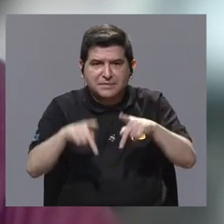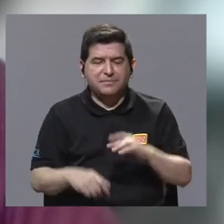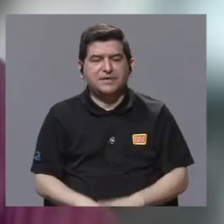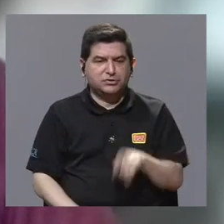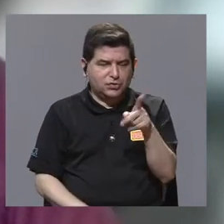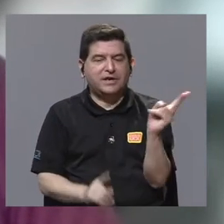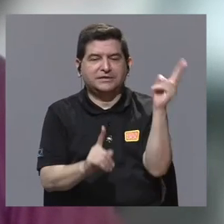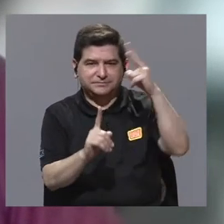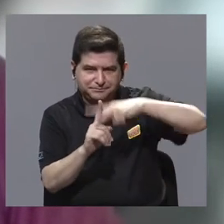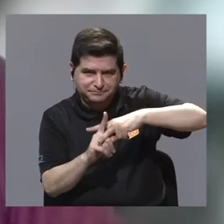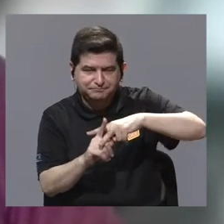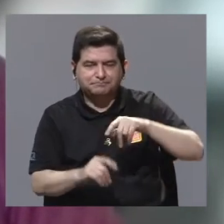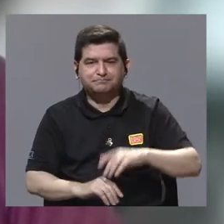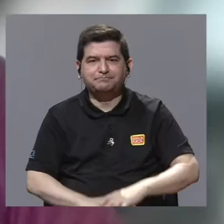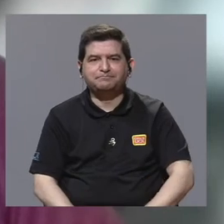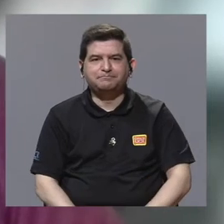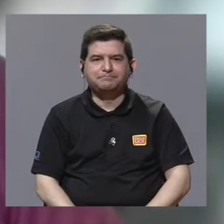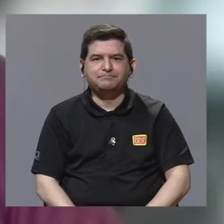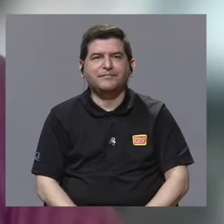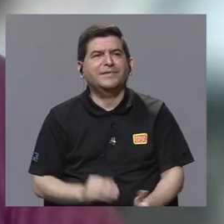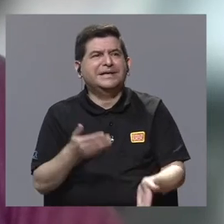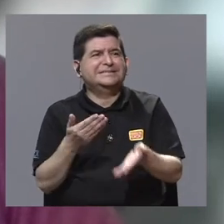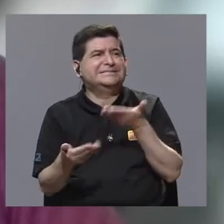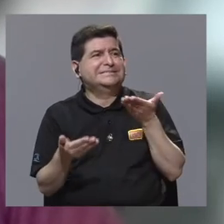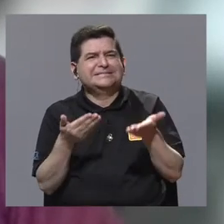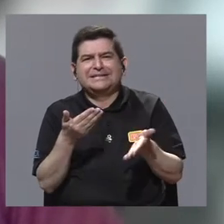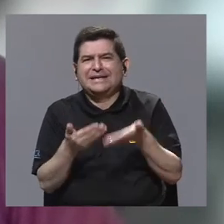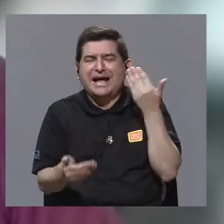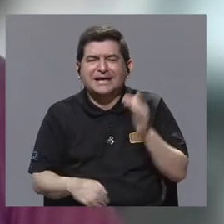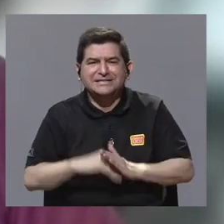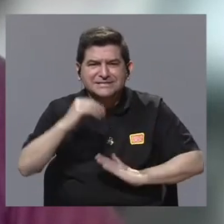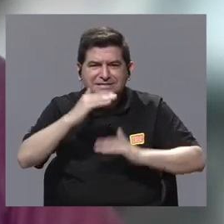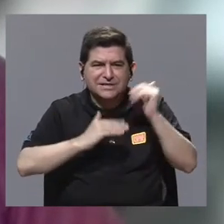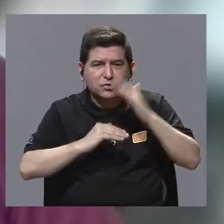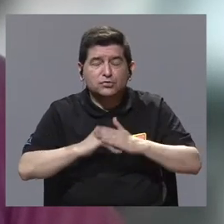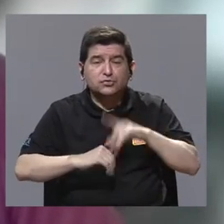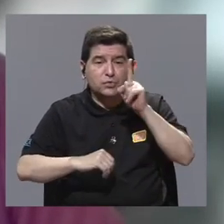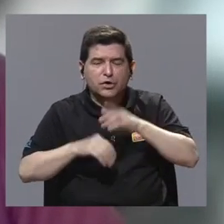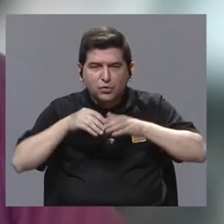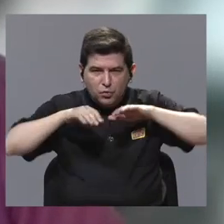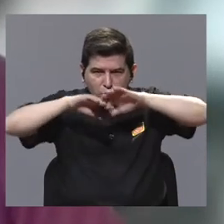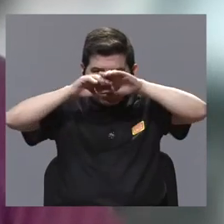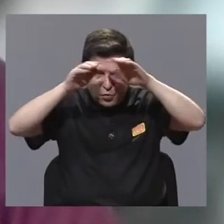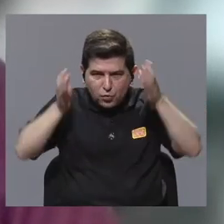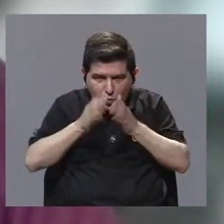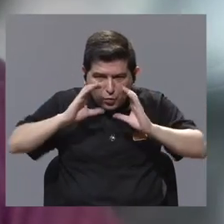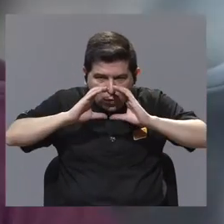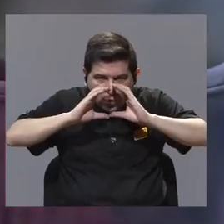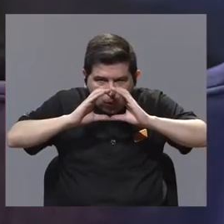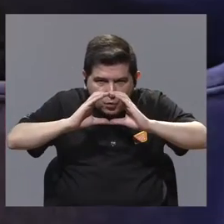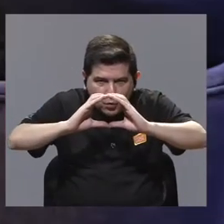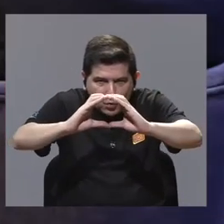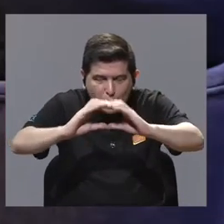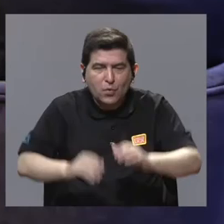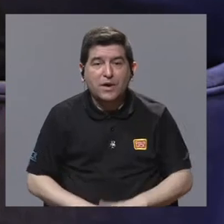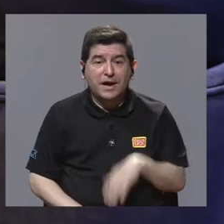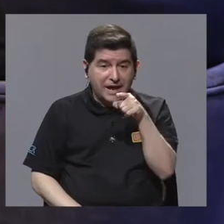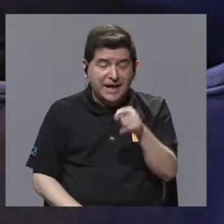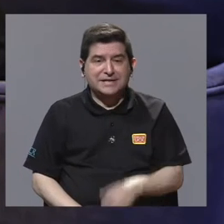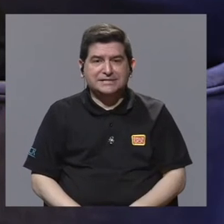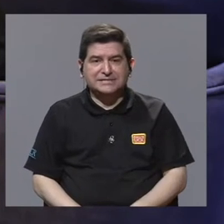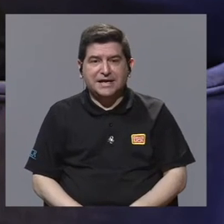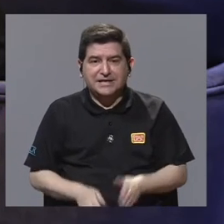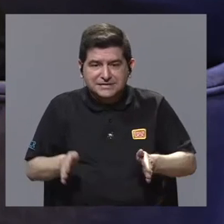a estar operándolo, prácticamente que construimos un laberinto y el conjunto de paredes de ese